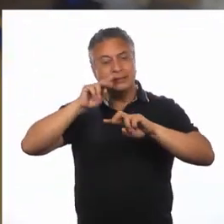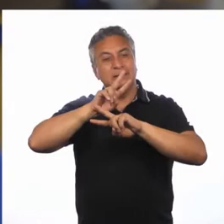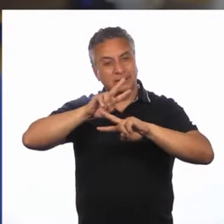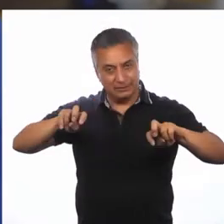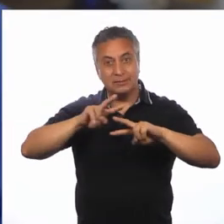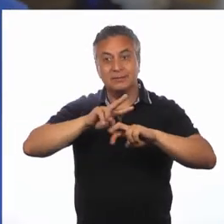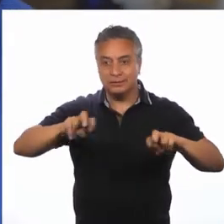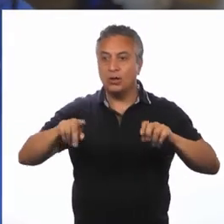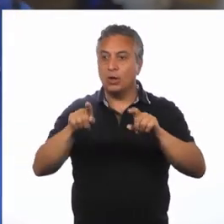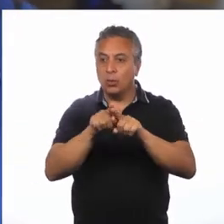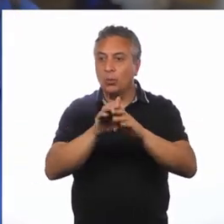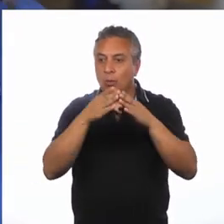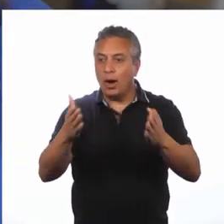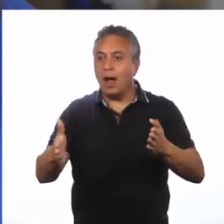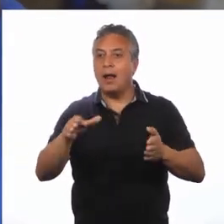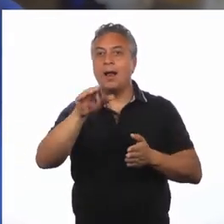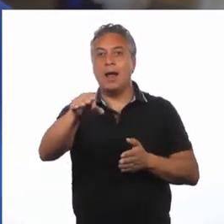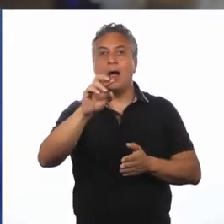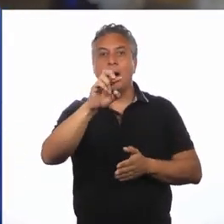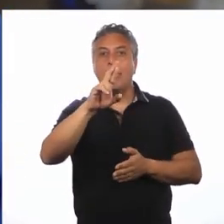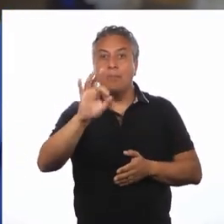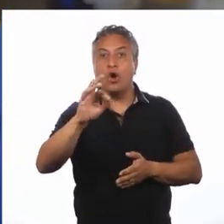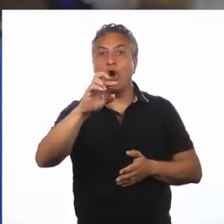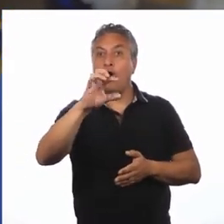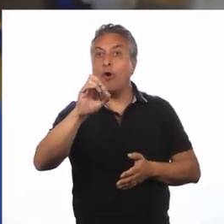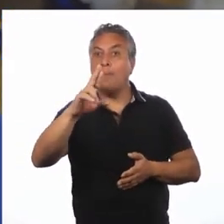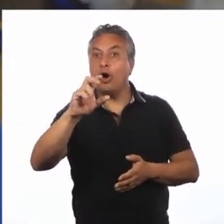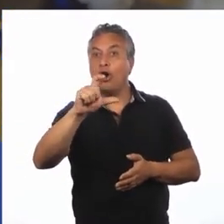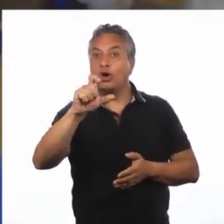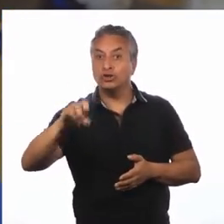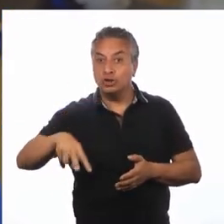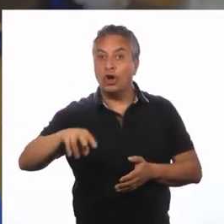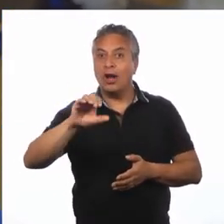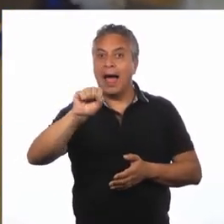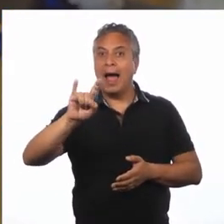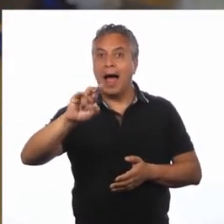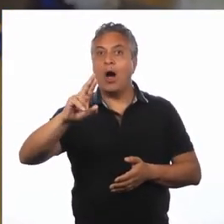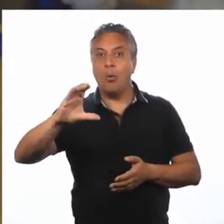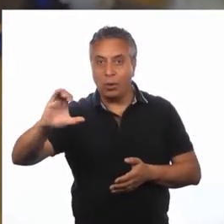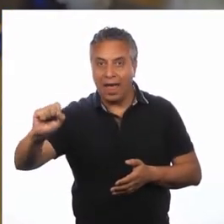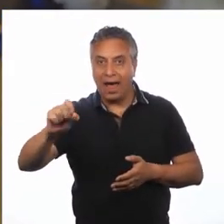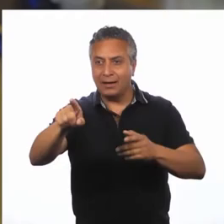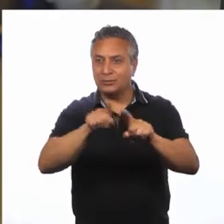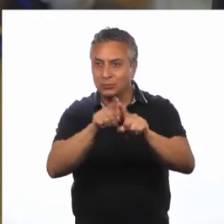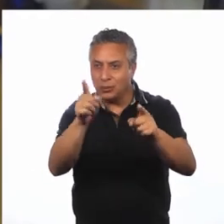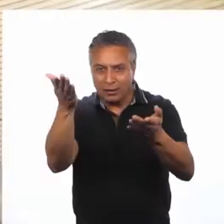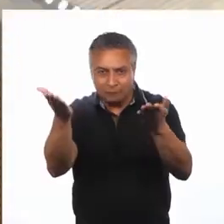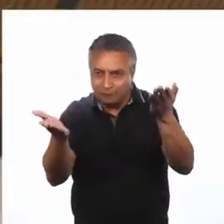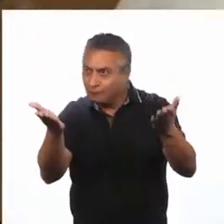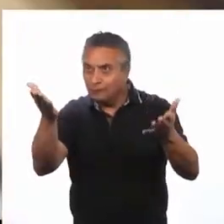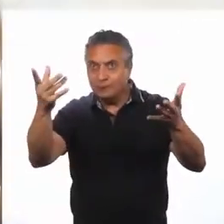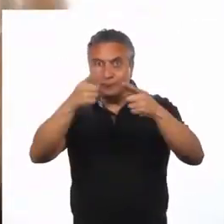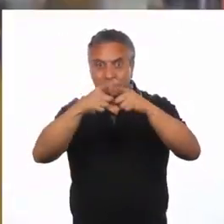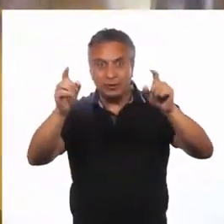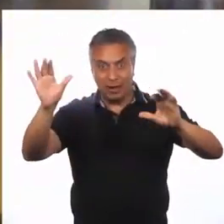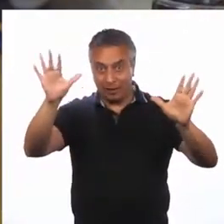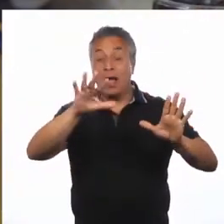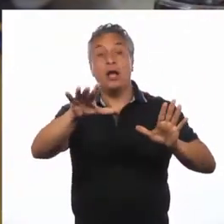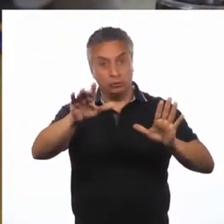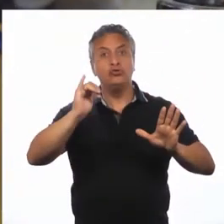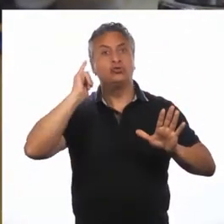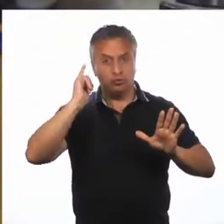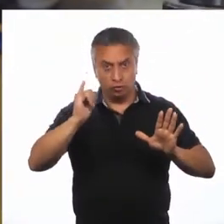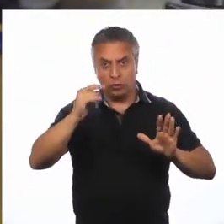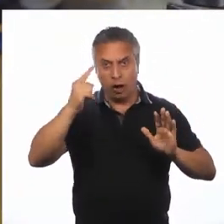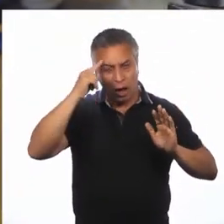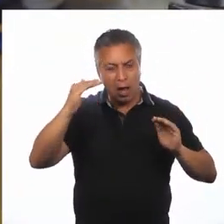Exploraremos con la proporción áurea Que es la relación de tamaños con distintas cantidades Y que aparentemente